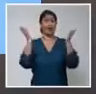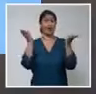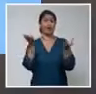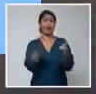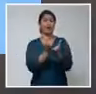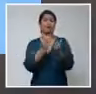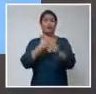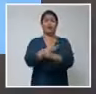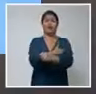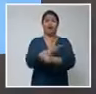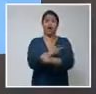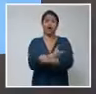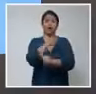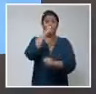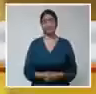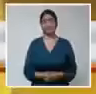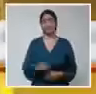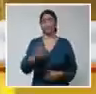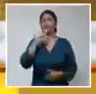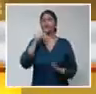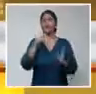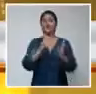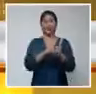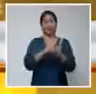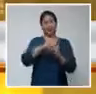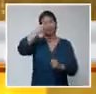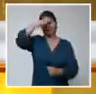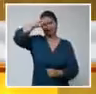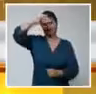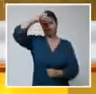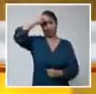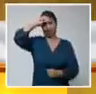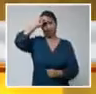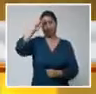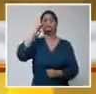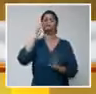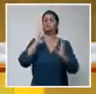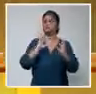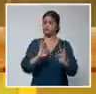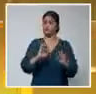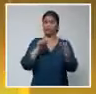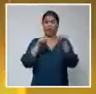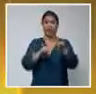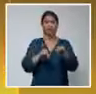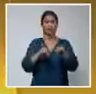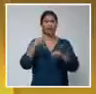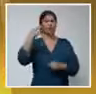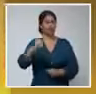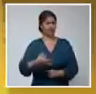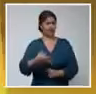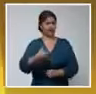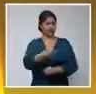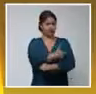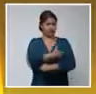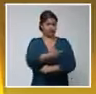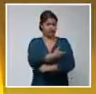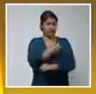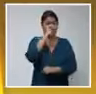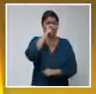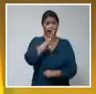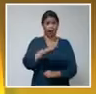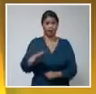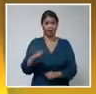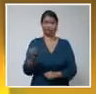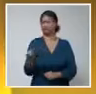vacuna para edades pediátricas. No es posible que este audio sea real porque en Cuba no ha comenzado la vacunación ni ningún